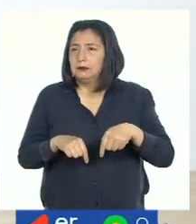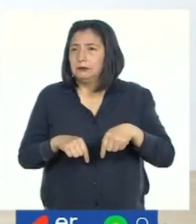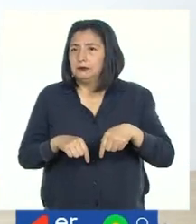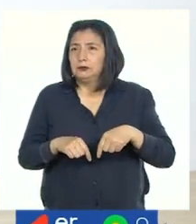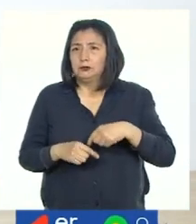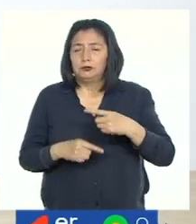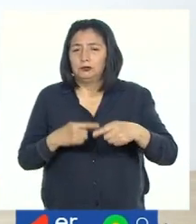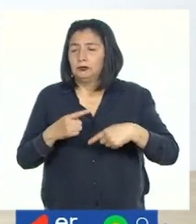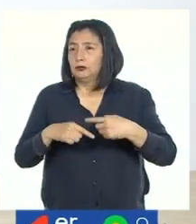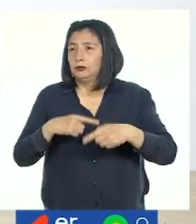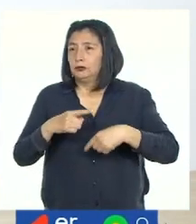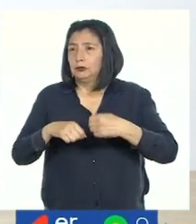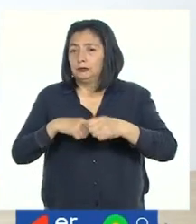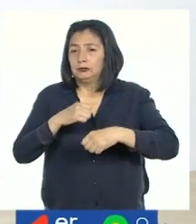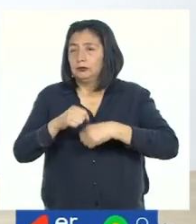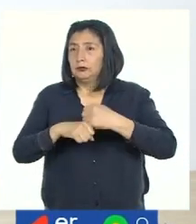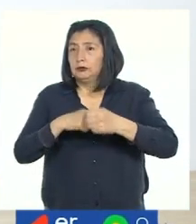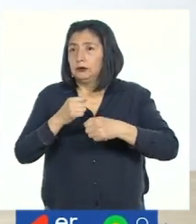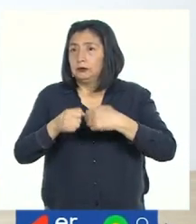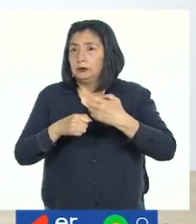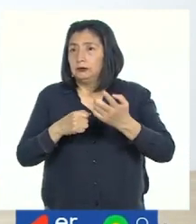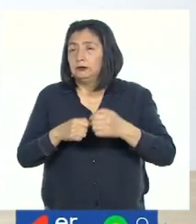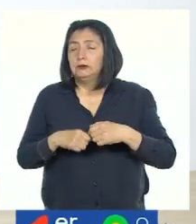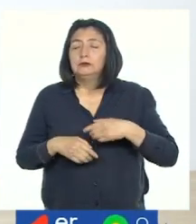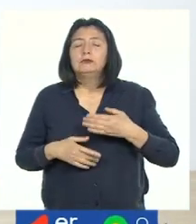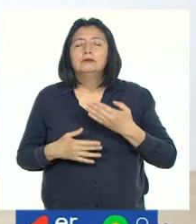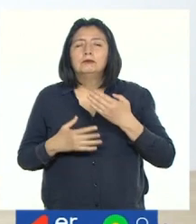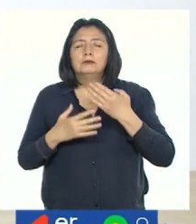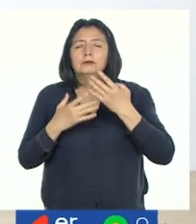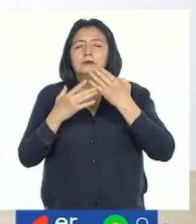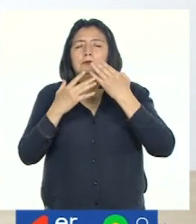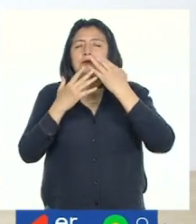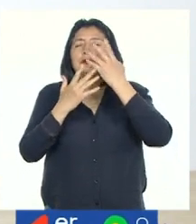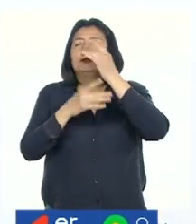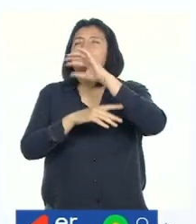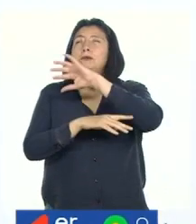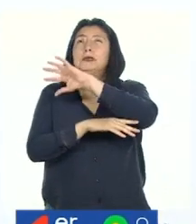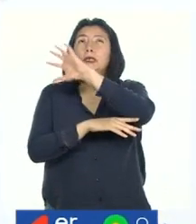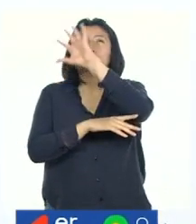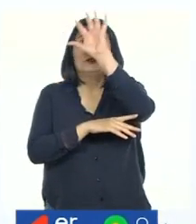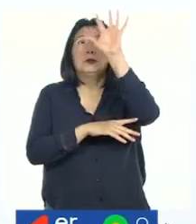Rollito, rollito, rollito. Dibujo mi arcoíxido.